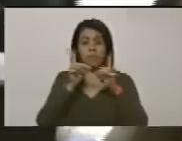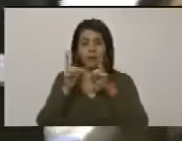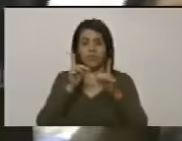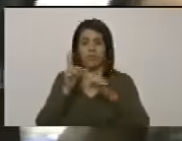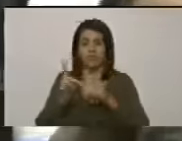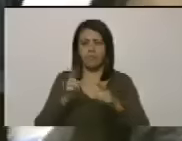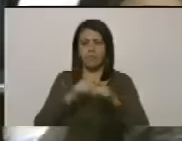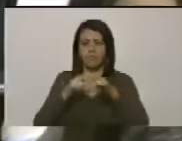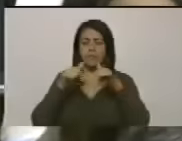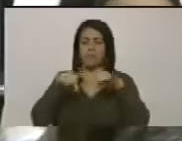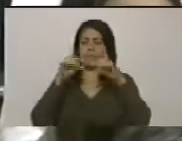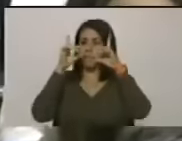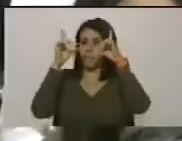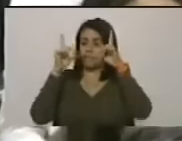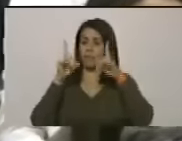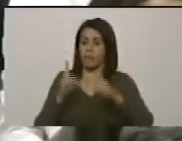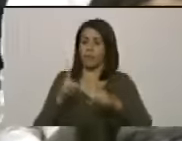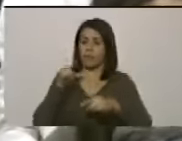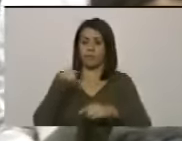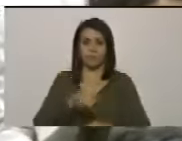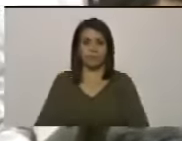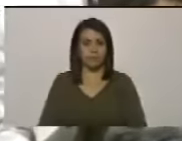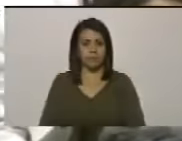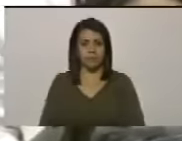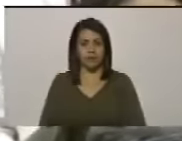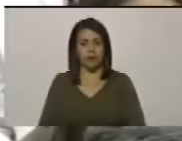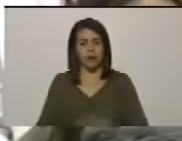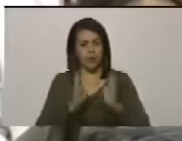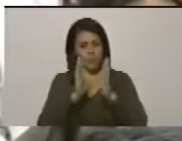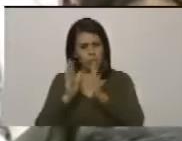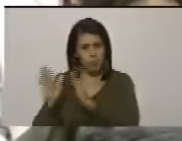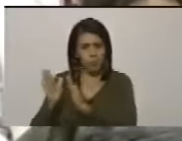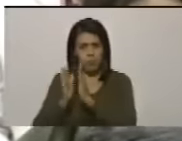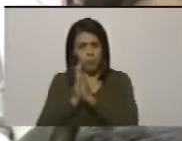he decidido he decidido pedir la palabra hoy